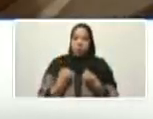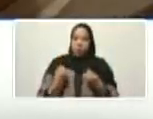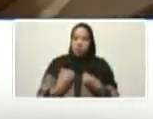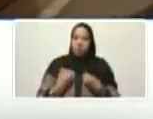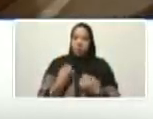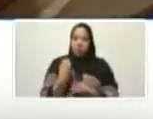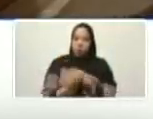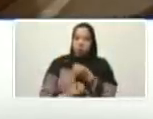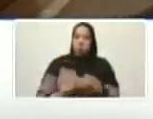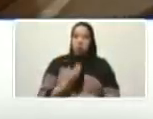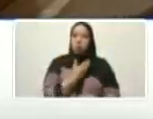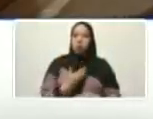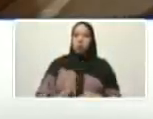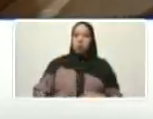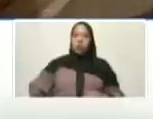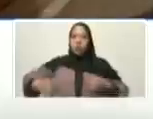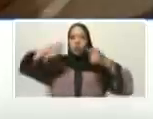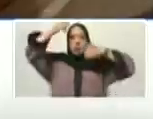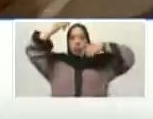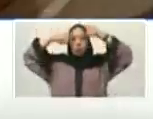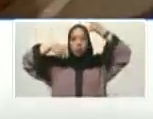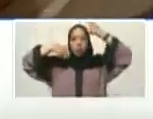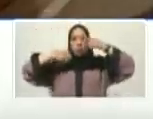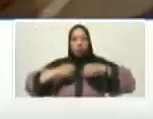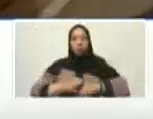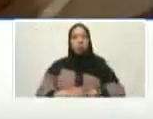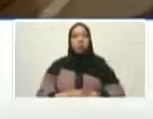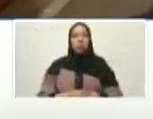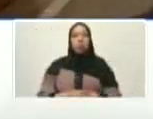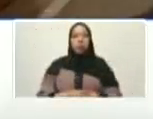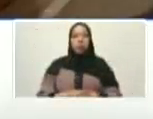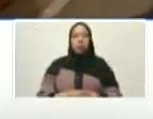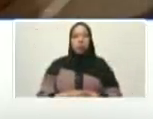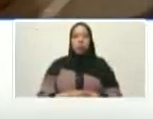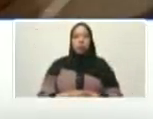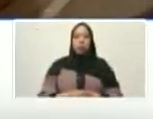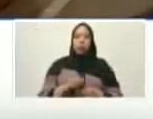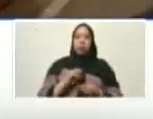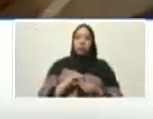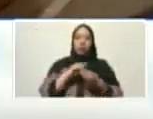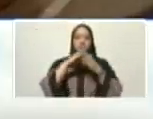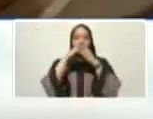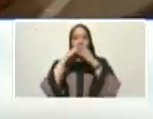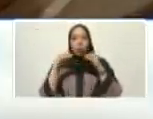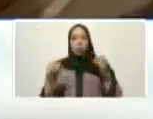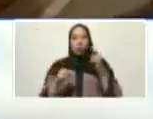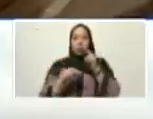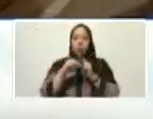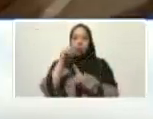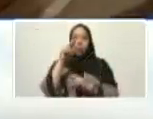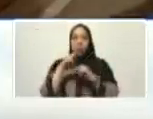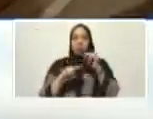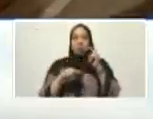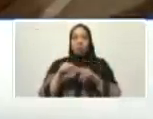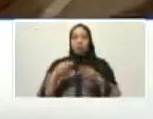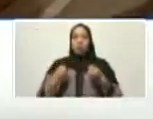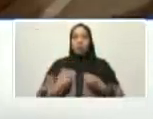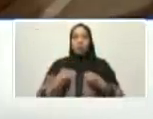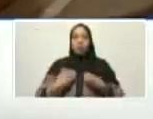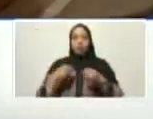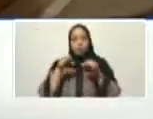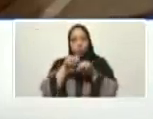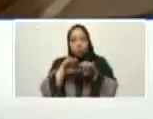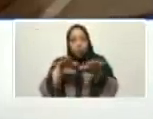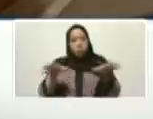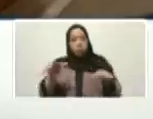Chávez lo vamos a reconstruir en todas sus partes y lo vamos a ampliar y